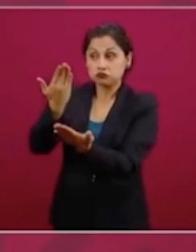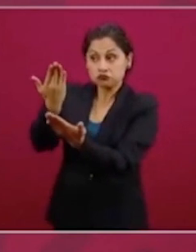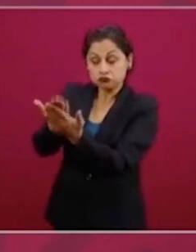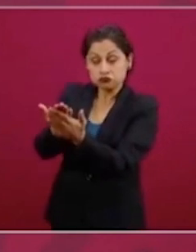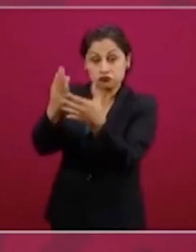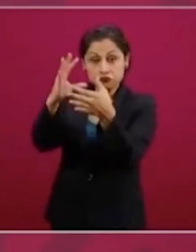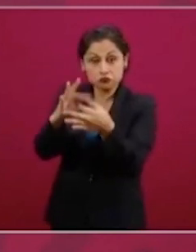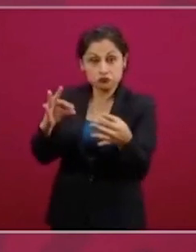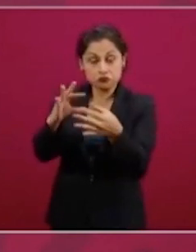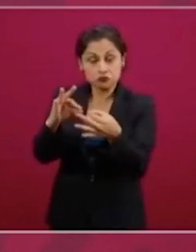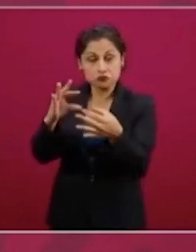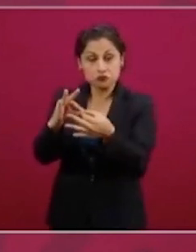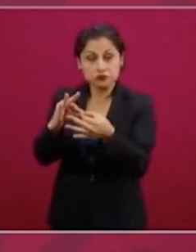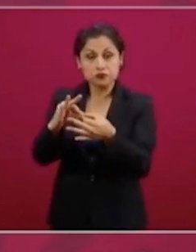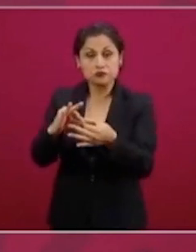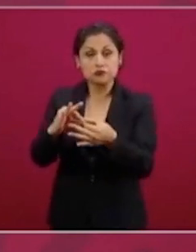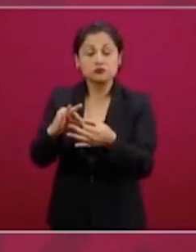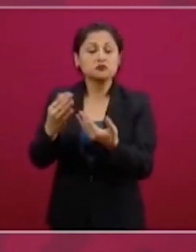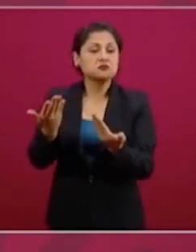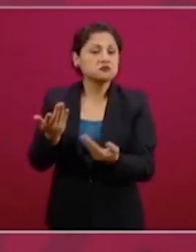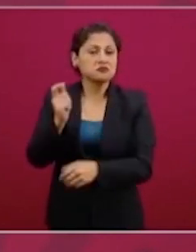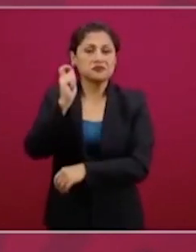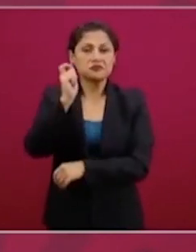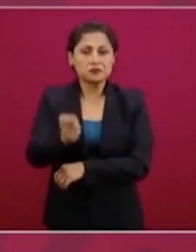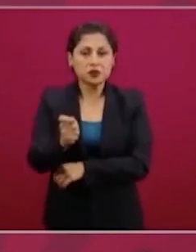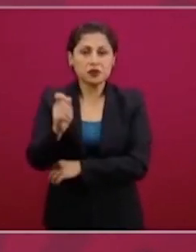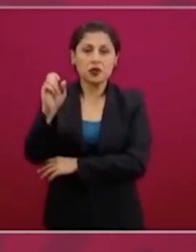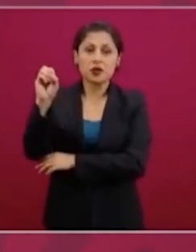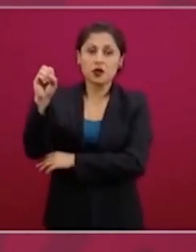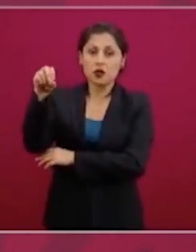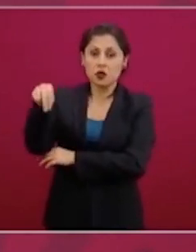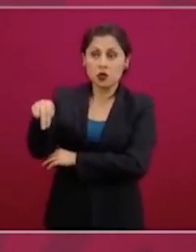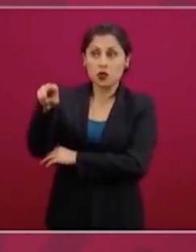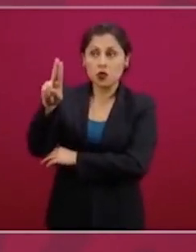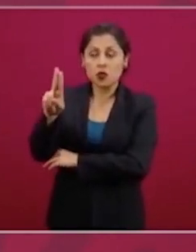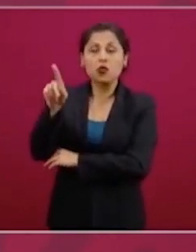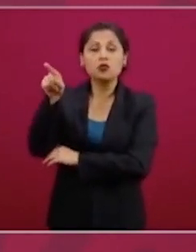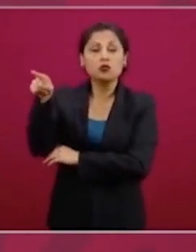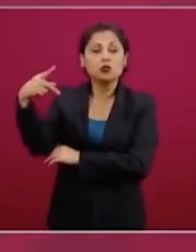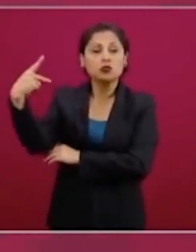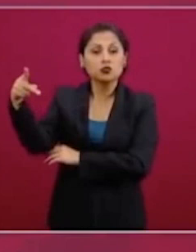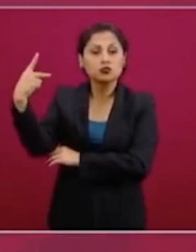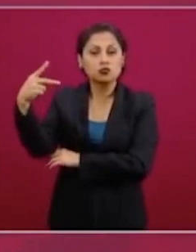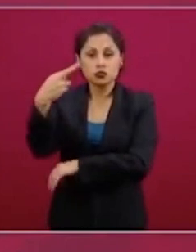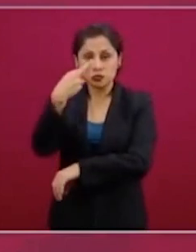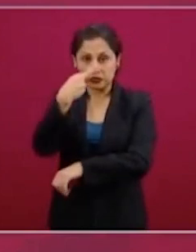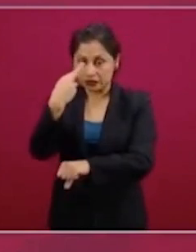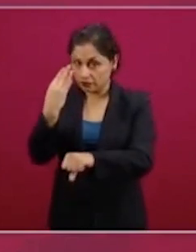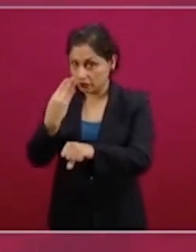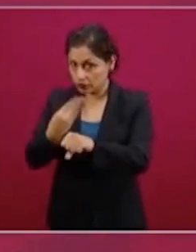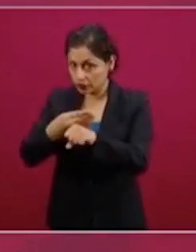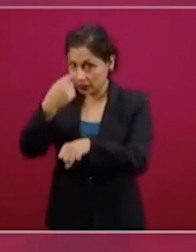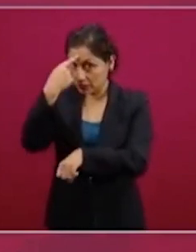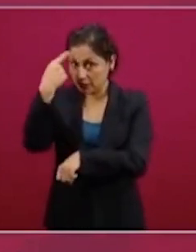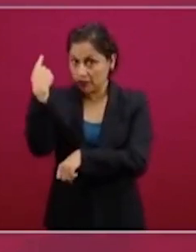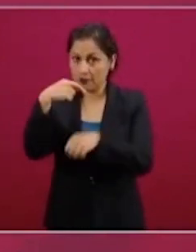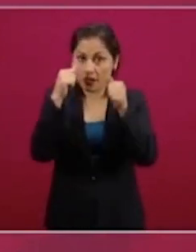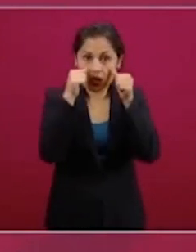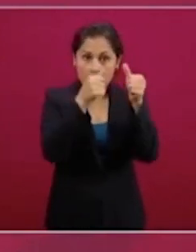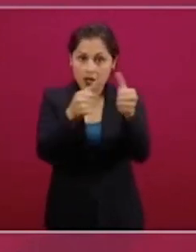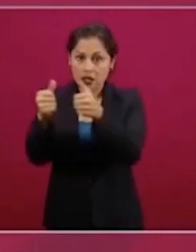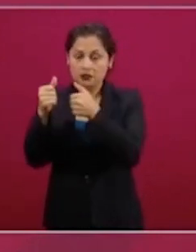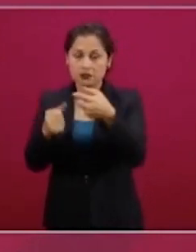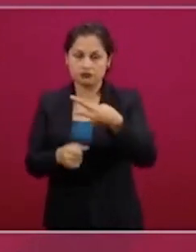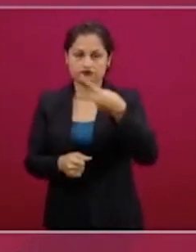fue que la Organización de las Naciones Unidas debe participar e intervenir para dos objetivos,